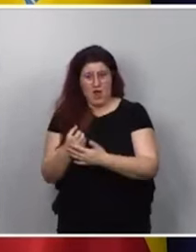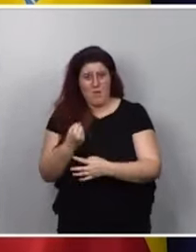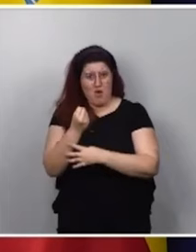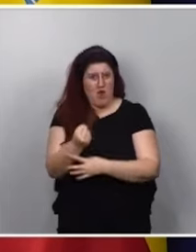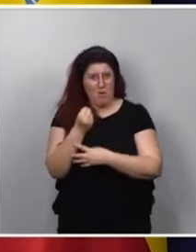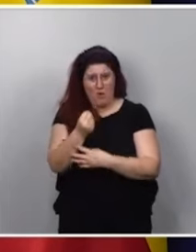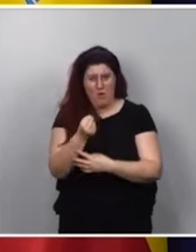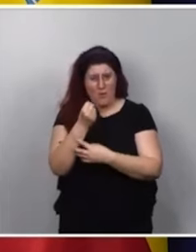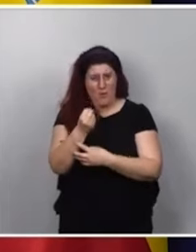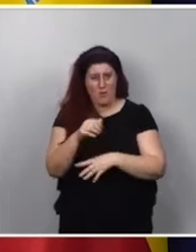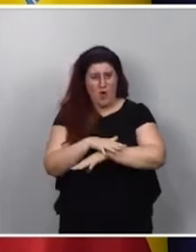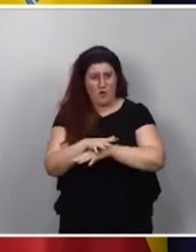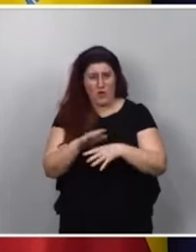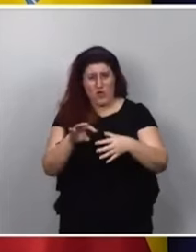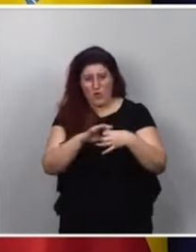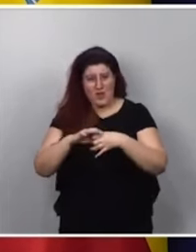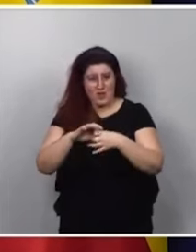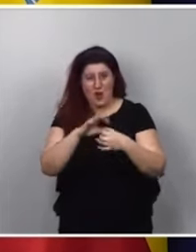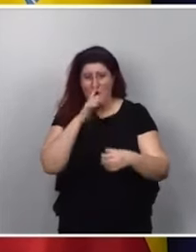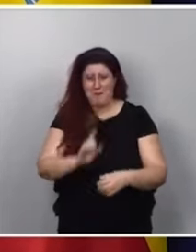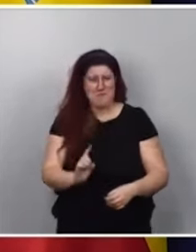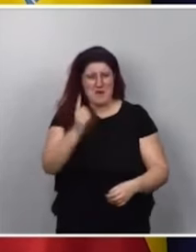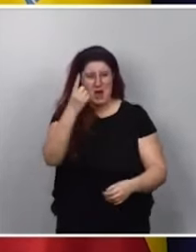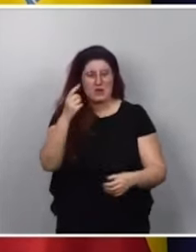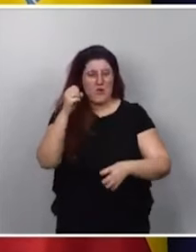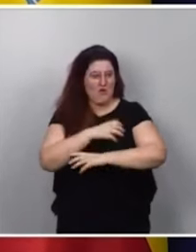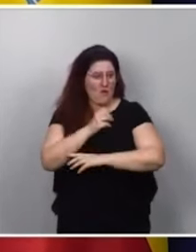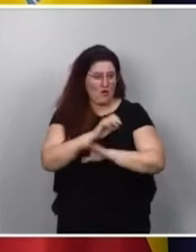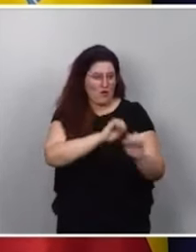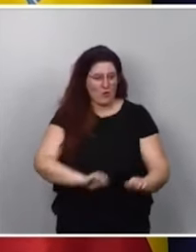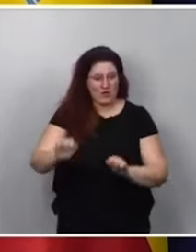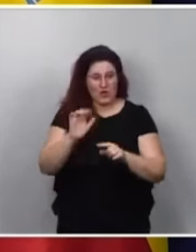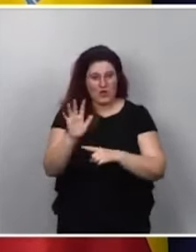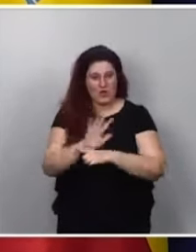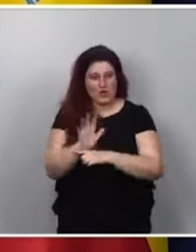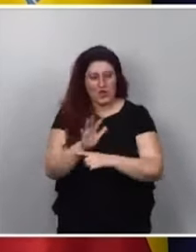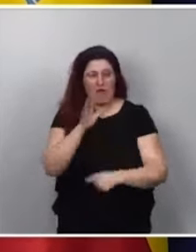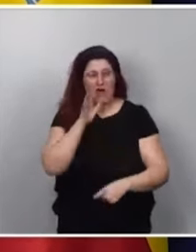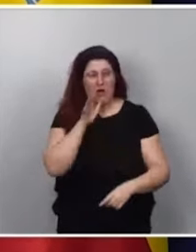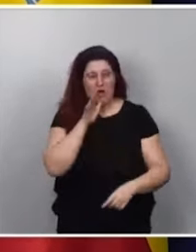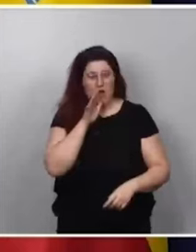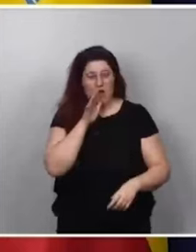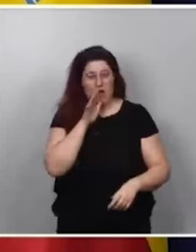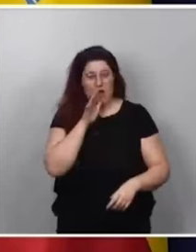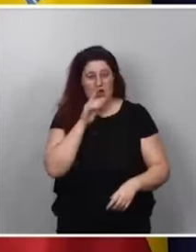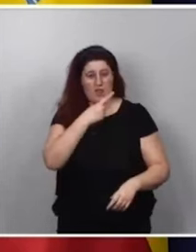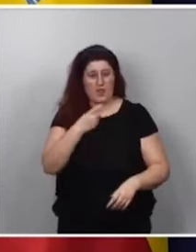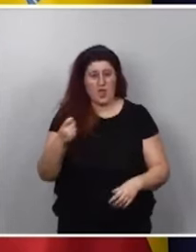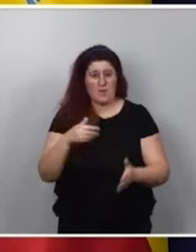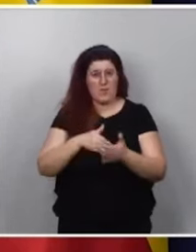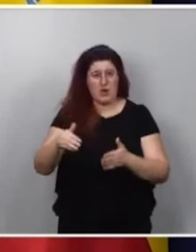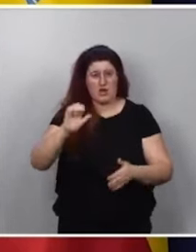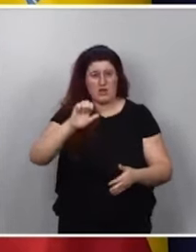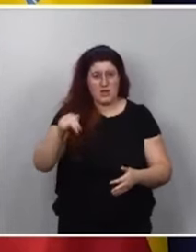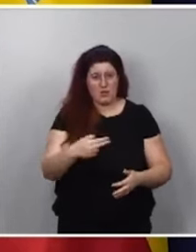país como desde que existe el Gobierno de coalición. Nuestro fondo de protección de la cinematografía ha superado ya los 100 millones de